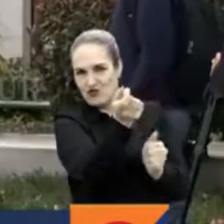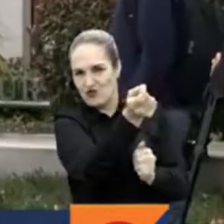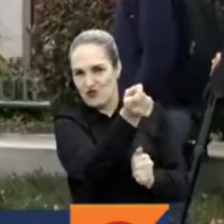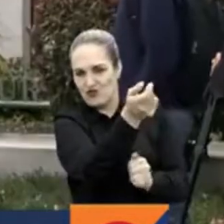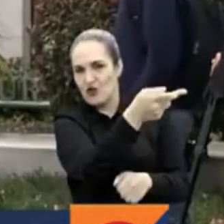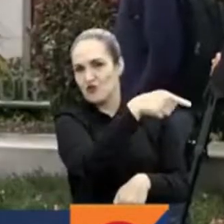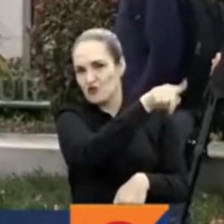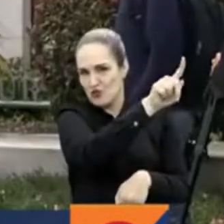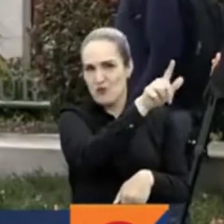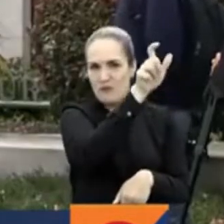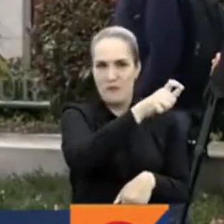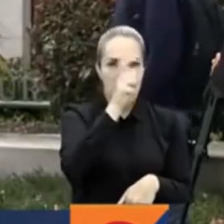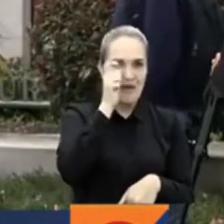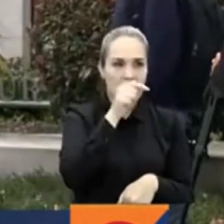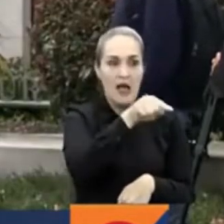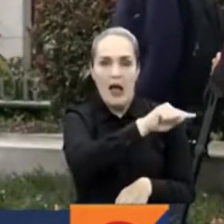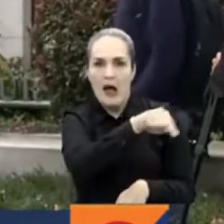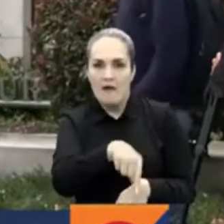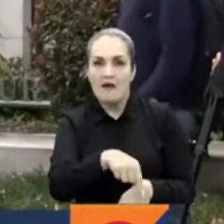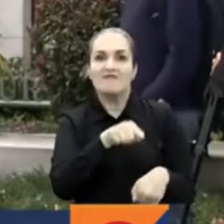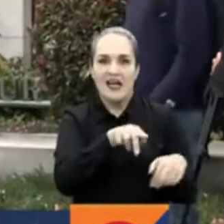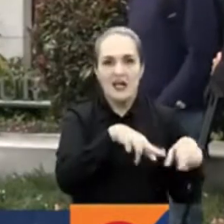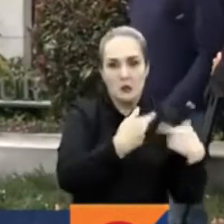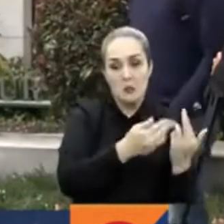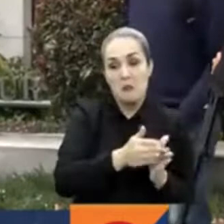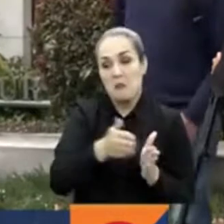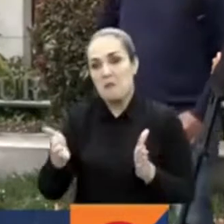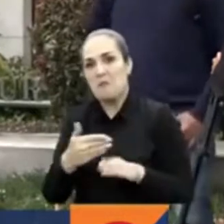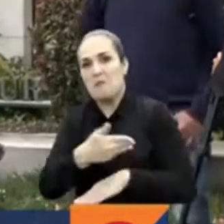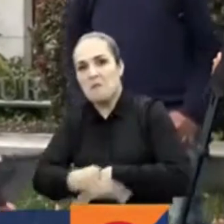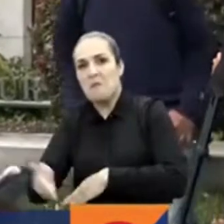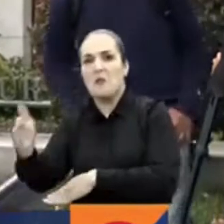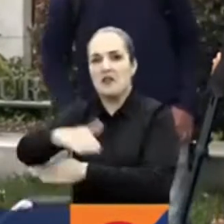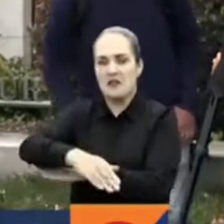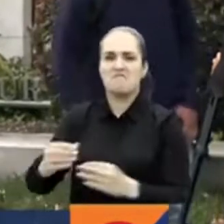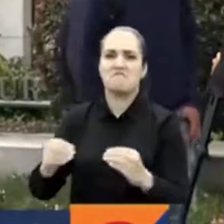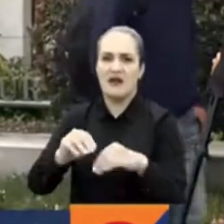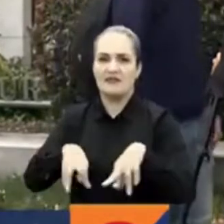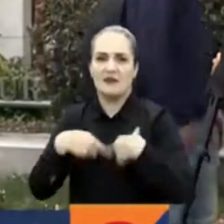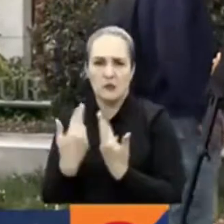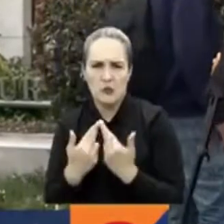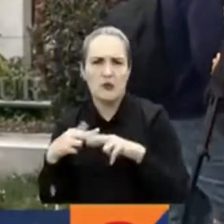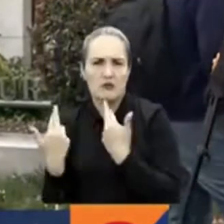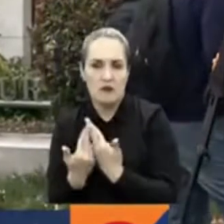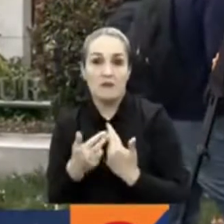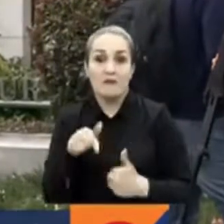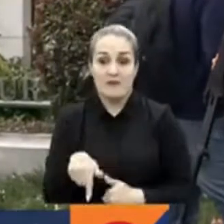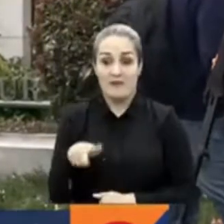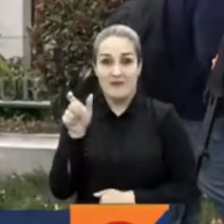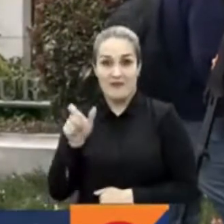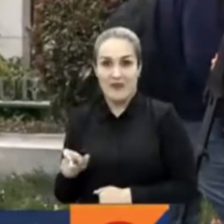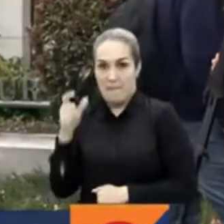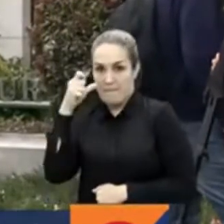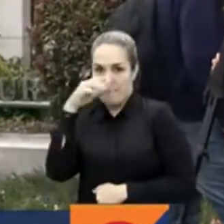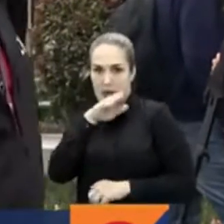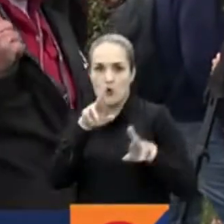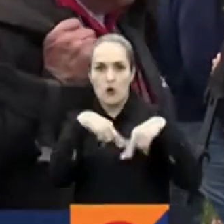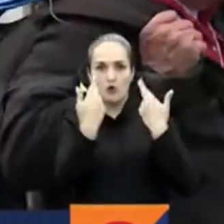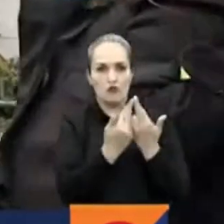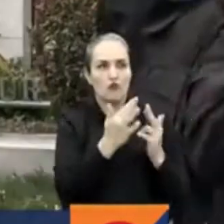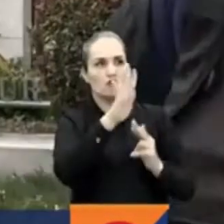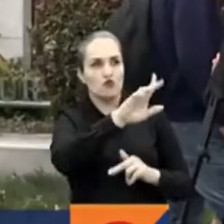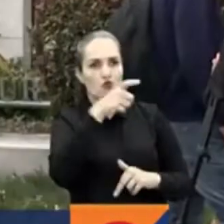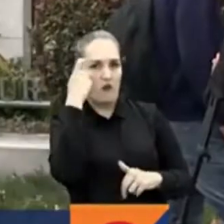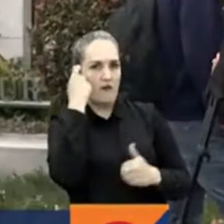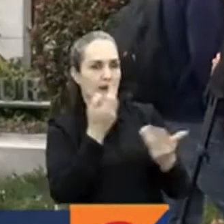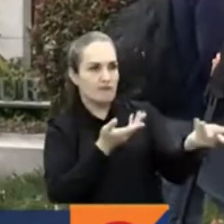seguiremos aquí pendientes de las conclusiones de este encuentro entre las relaciones diplomáticas entre el gobierno entrante de presidente electo Gustavo Petro y el gobierno de los